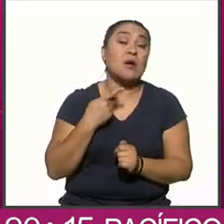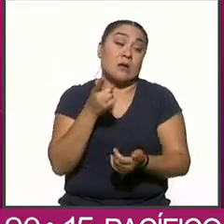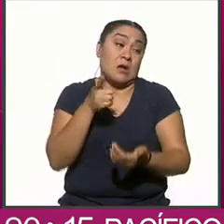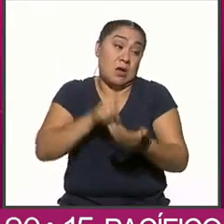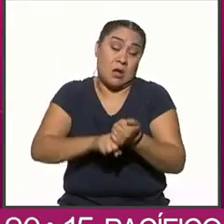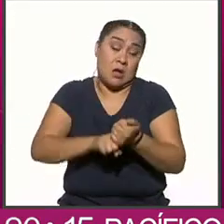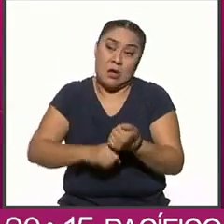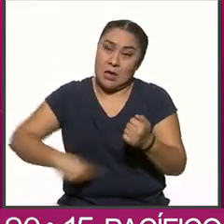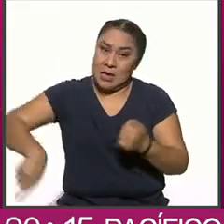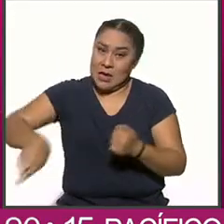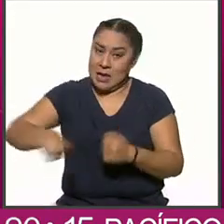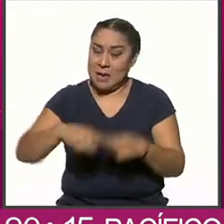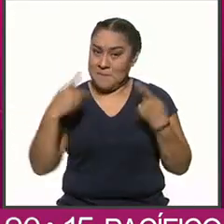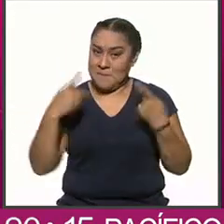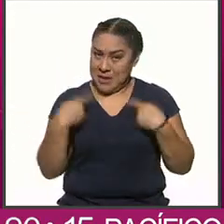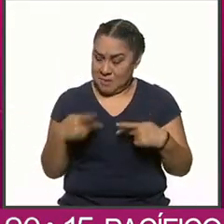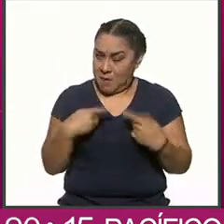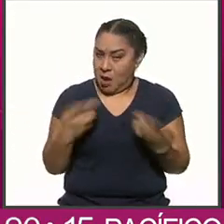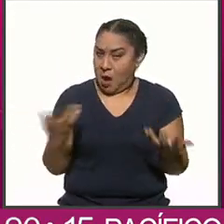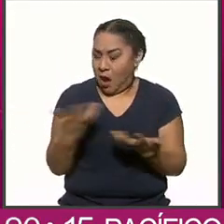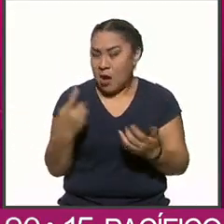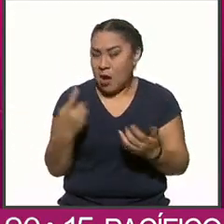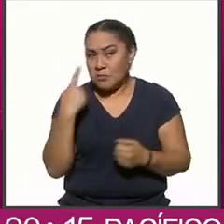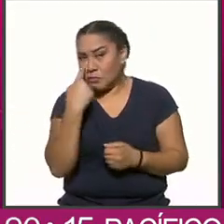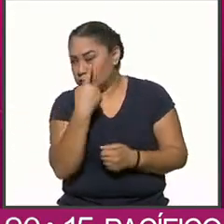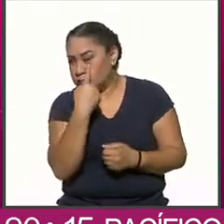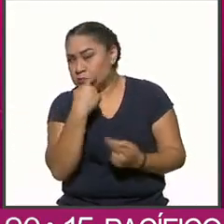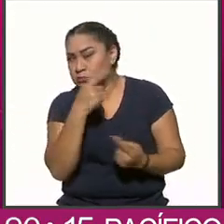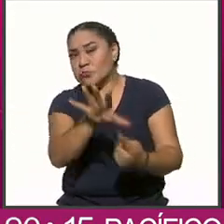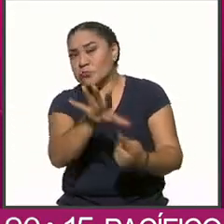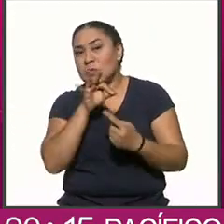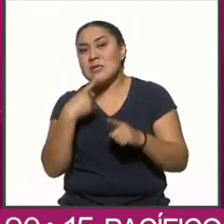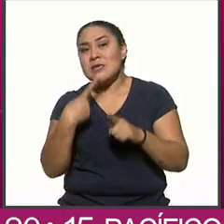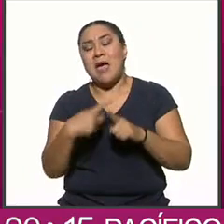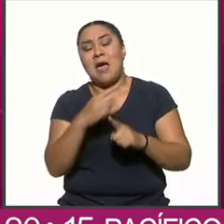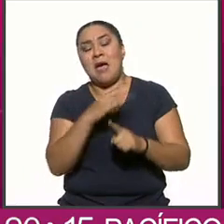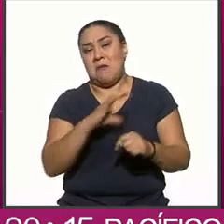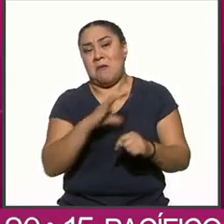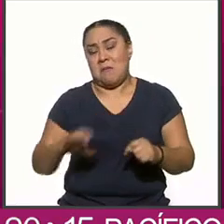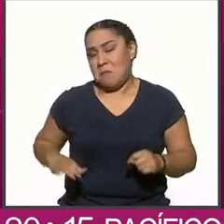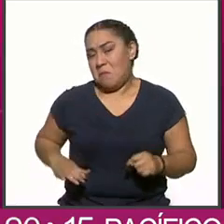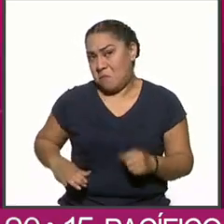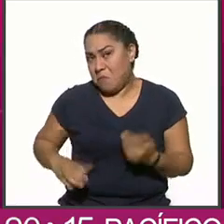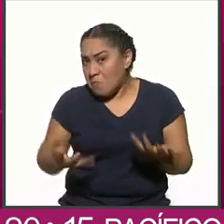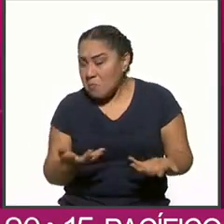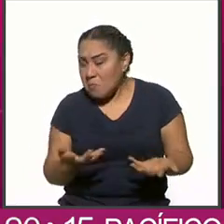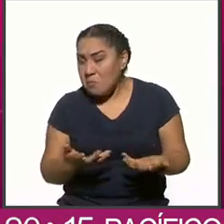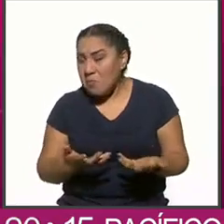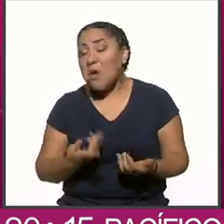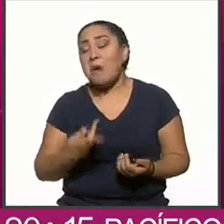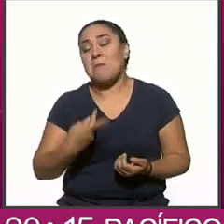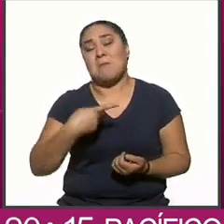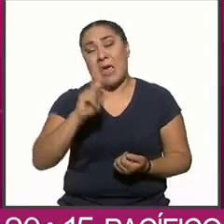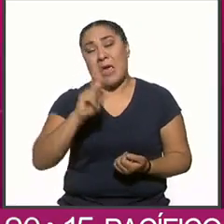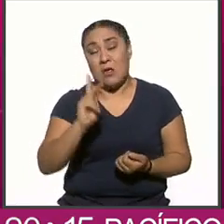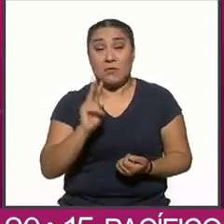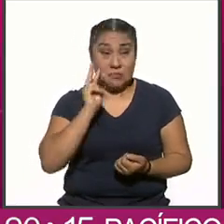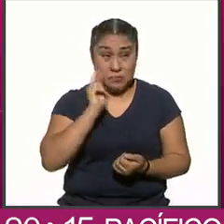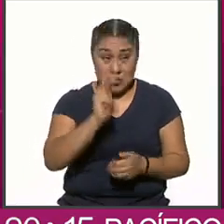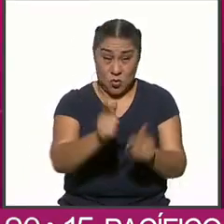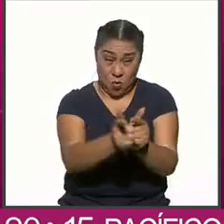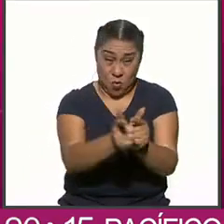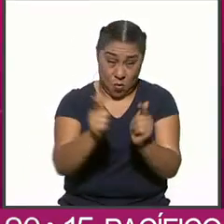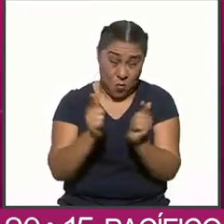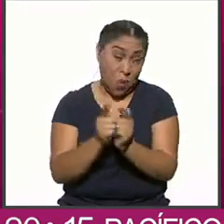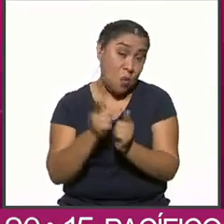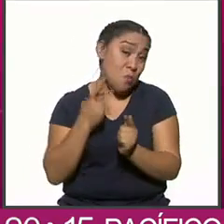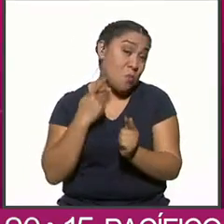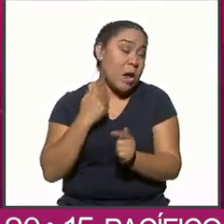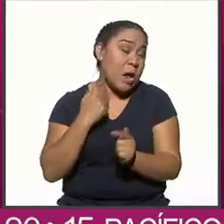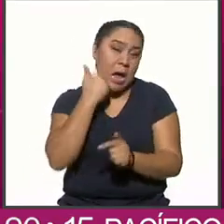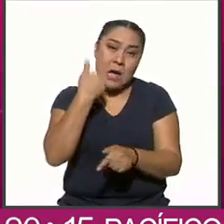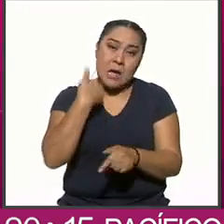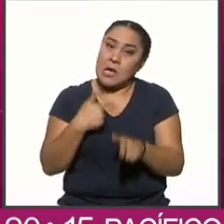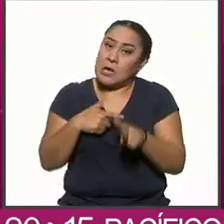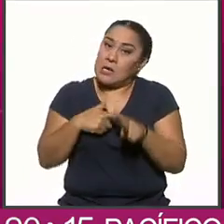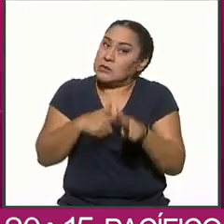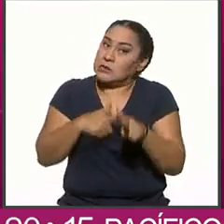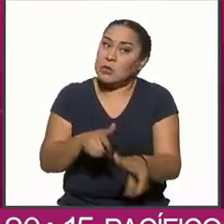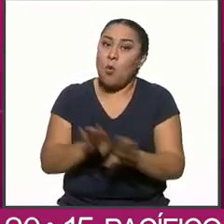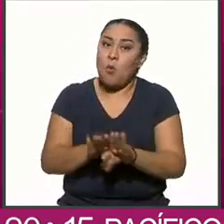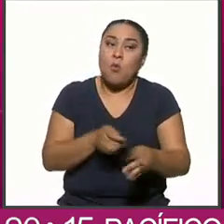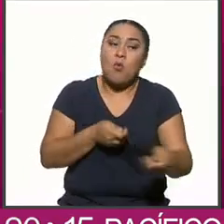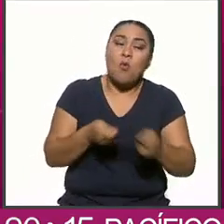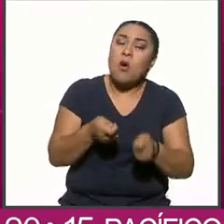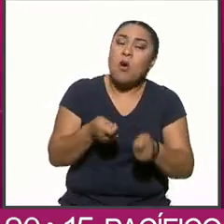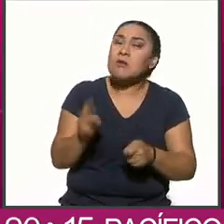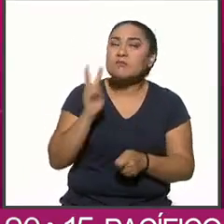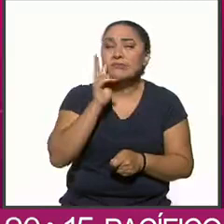ciudadanos llevaran las riendas del proceso. Sin embargo, dijo, los partidos quieren mantener el control.